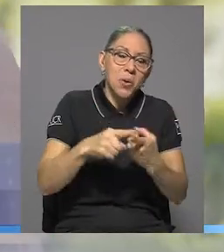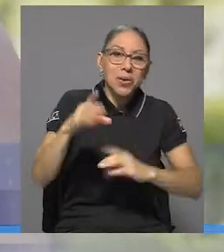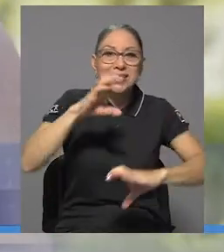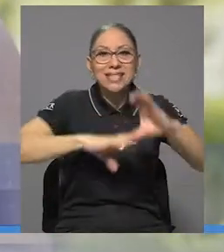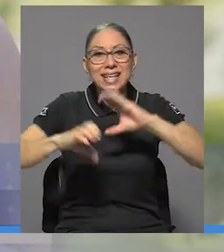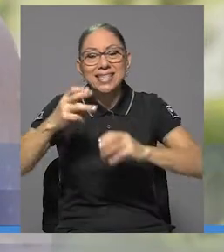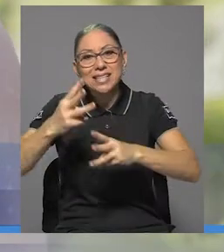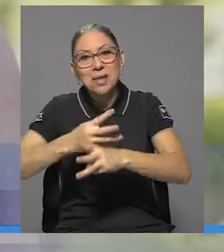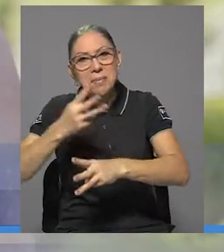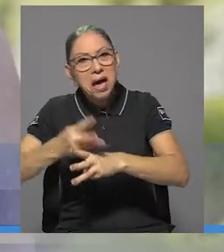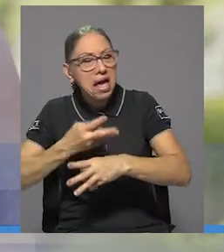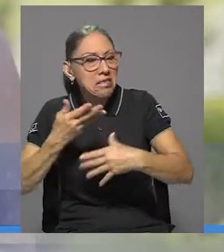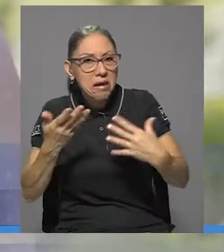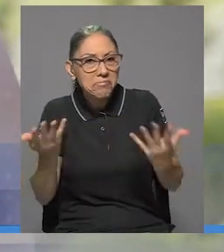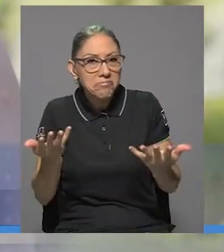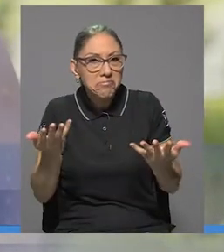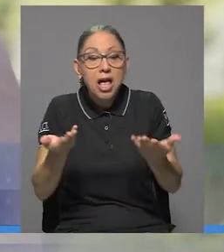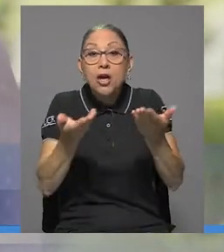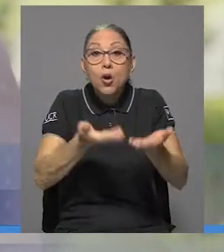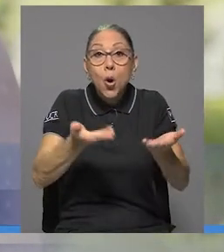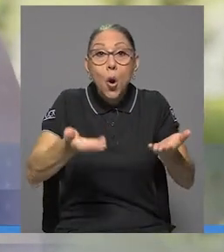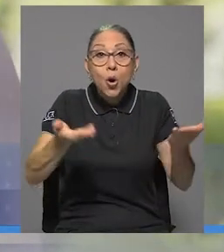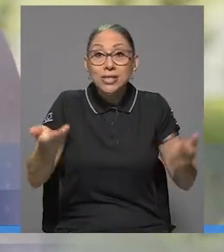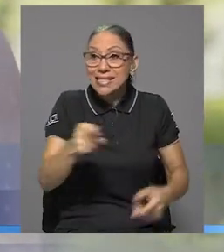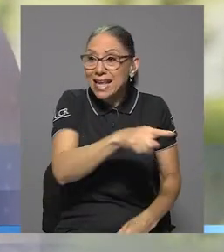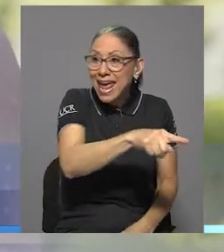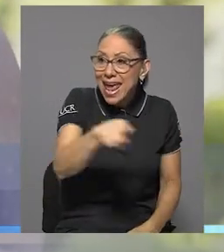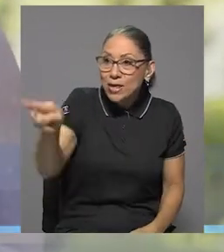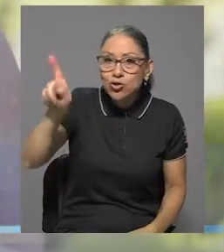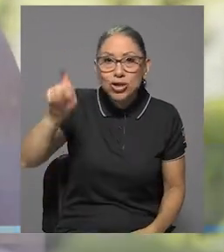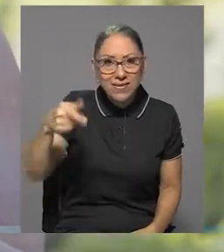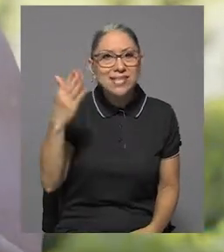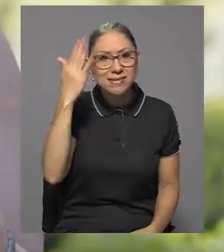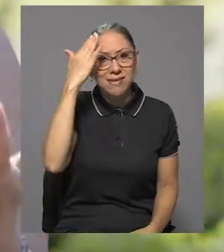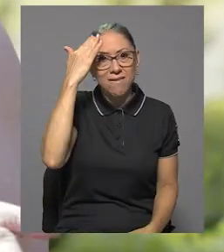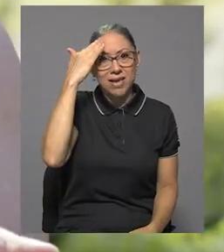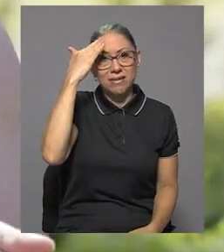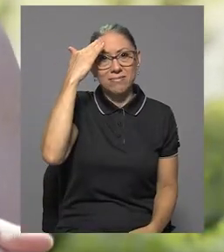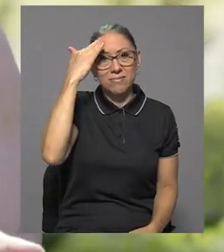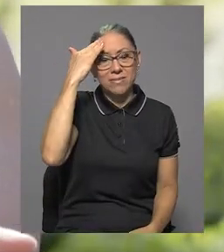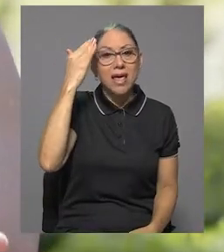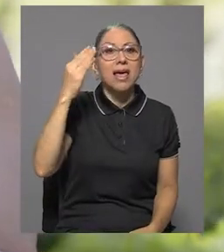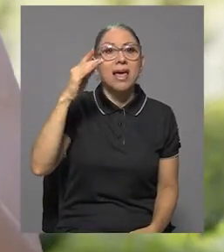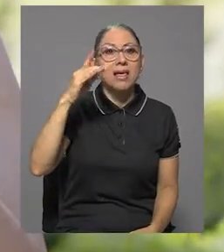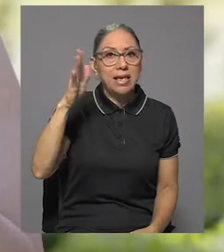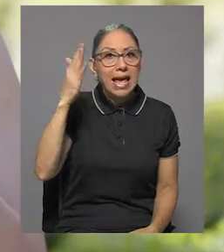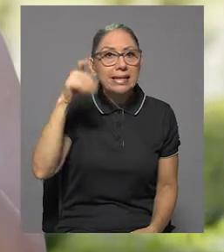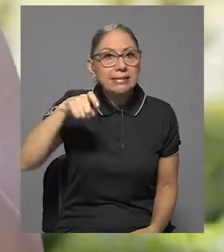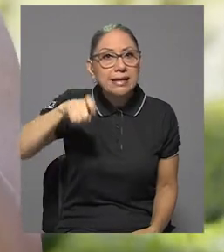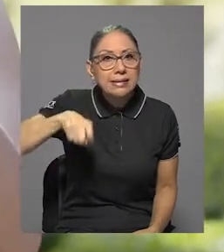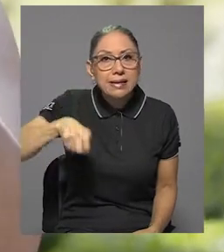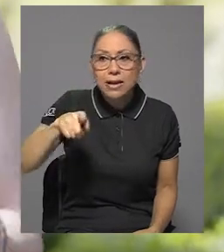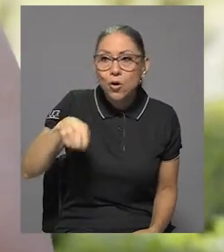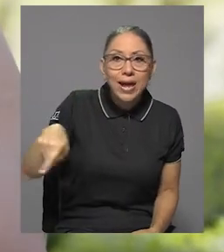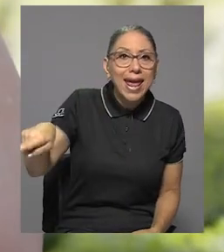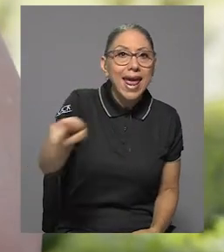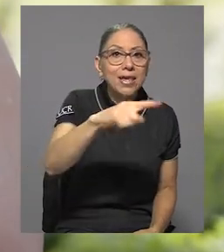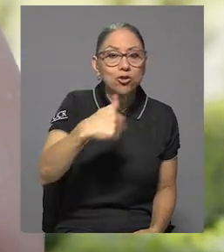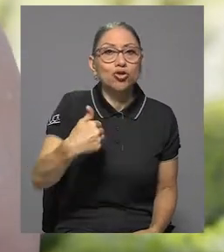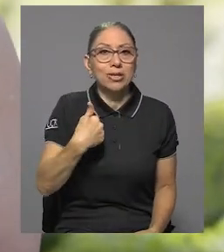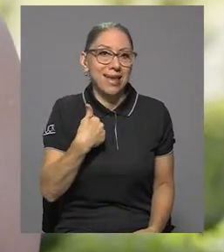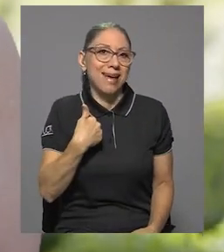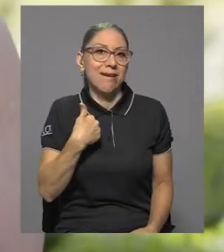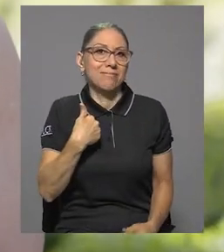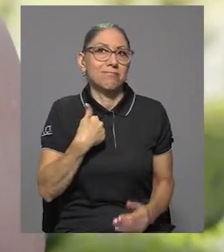español, ciencias, matemática, cosas que de alguna manera ellos tienen que saber, que van a, que es necesario,